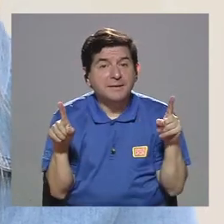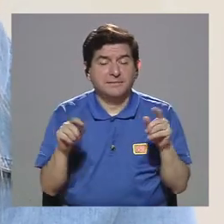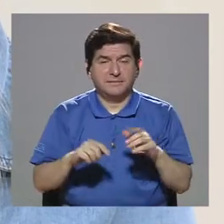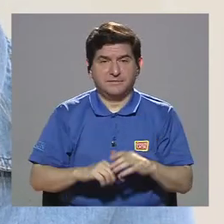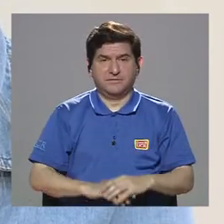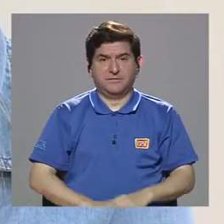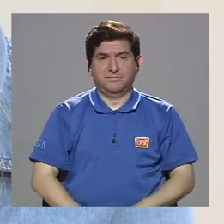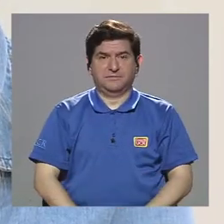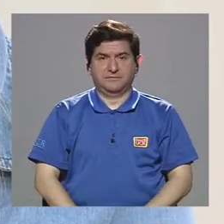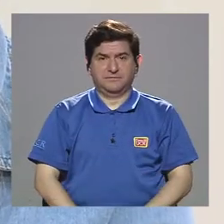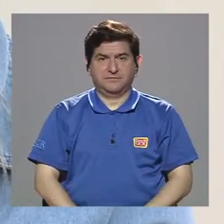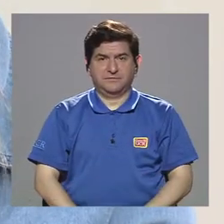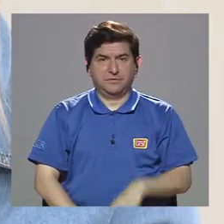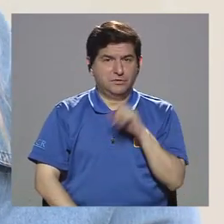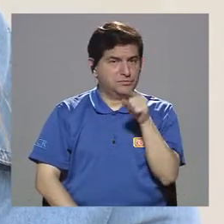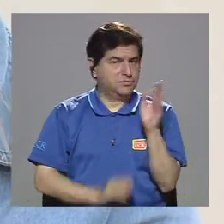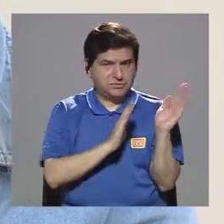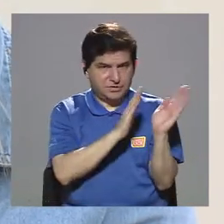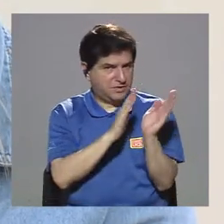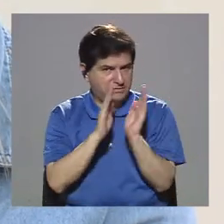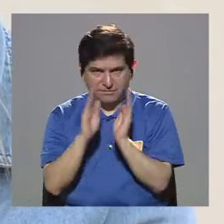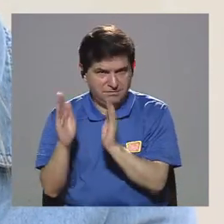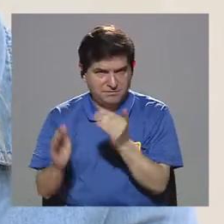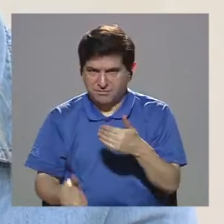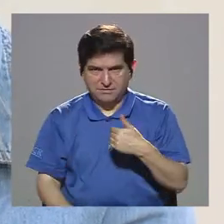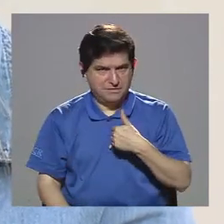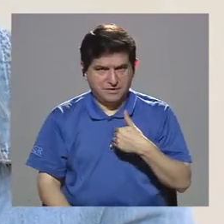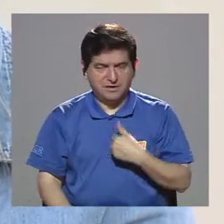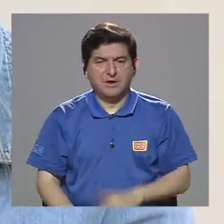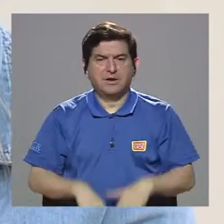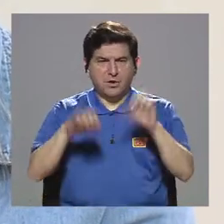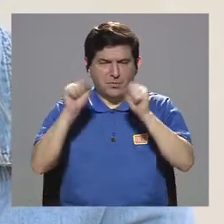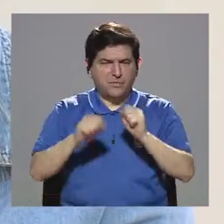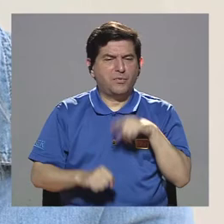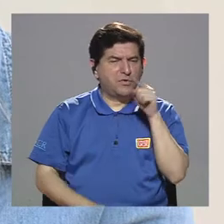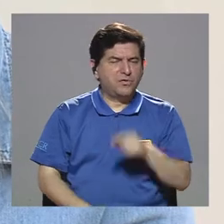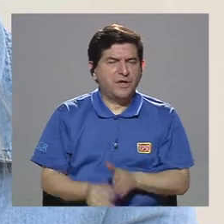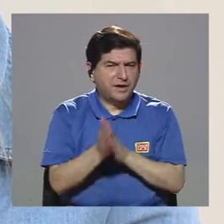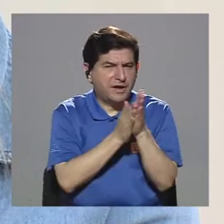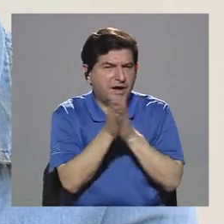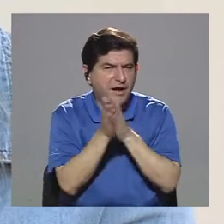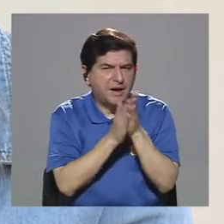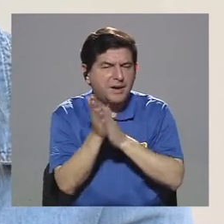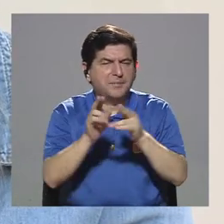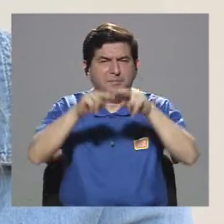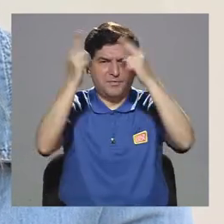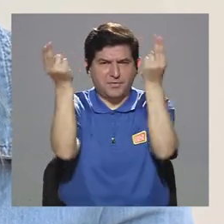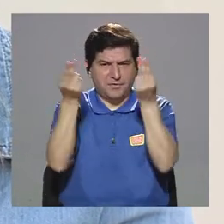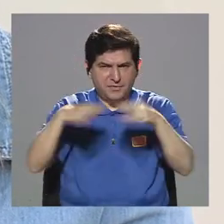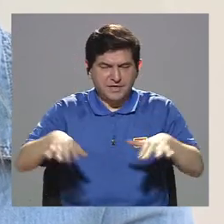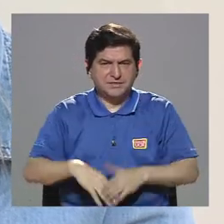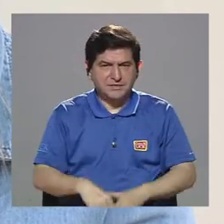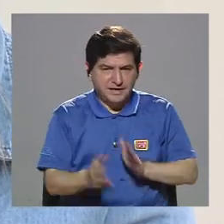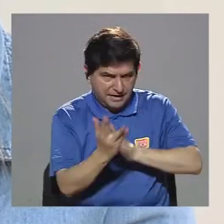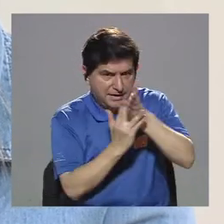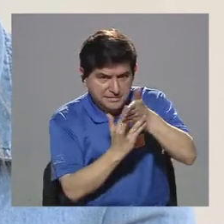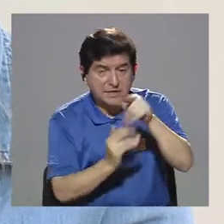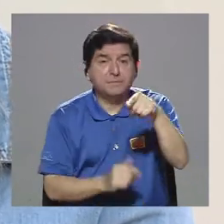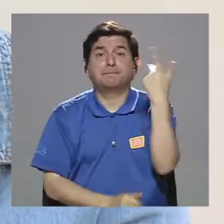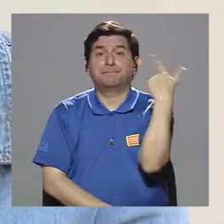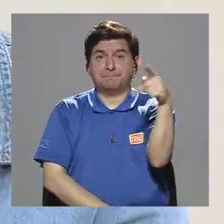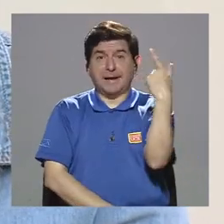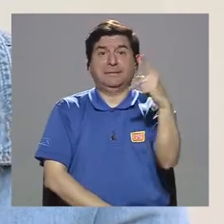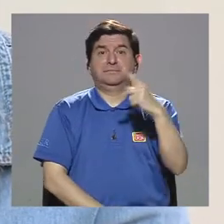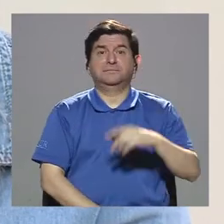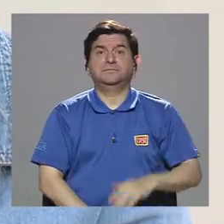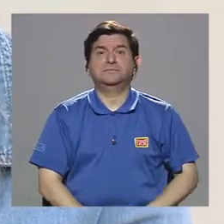que si no estás preparado para navegar y para sacarle provecho al Internet, puedes estar en el